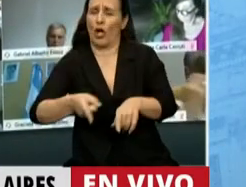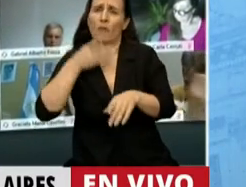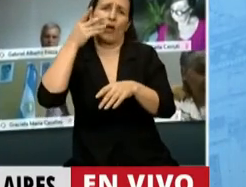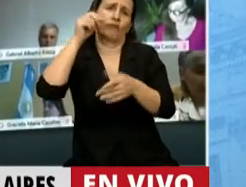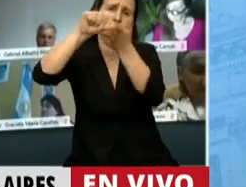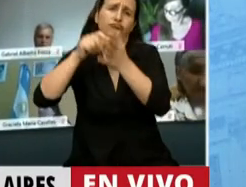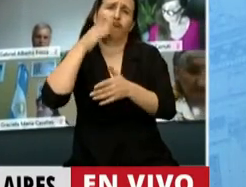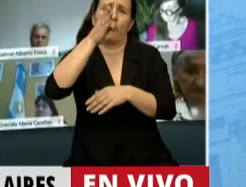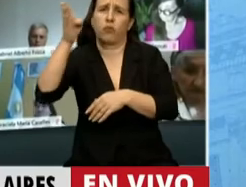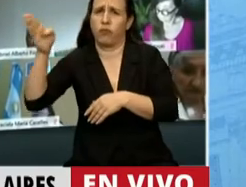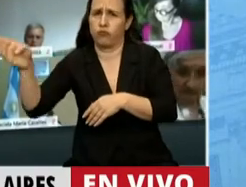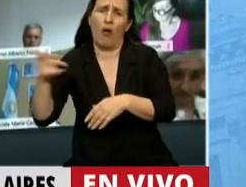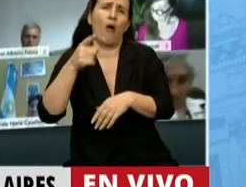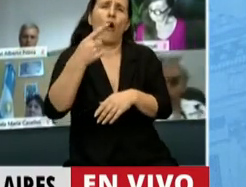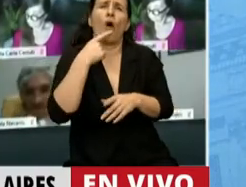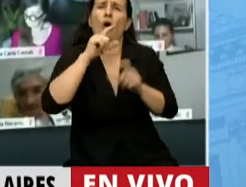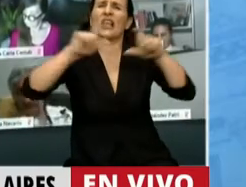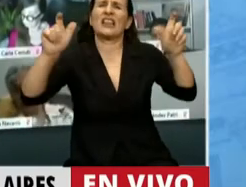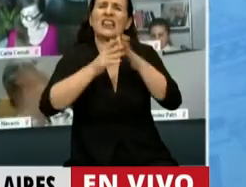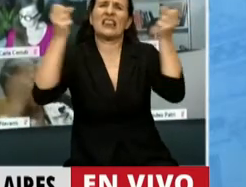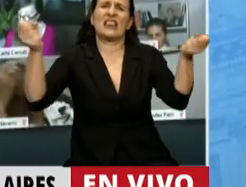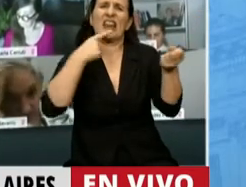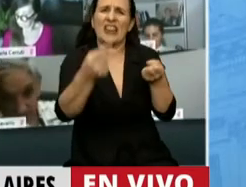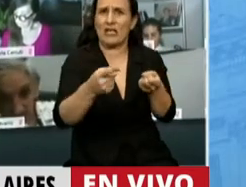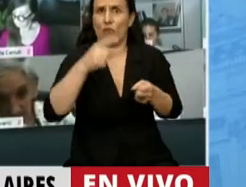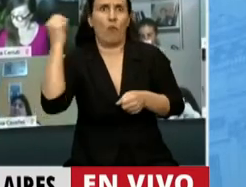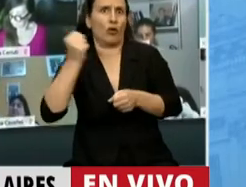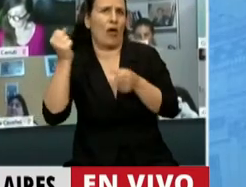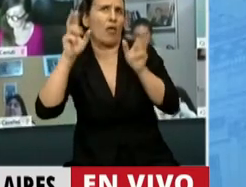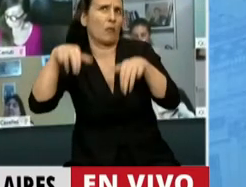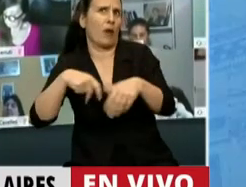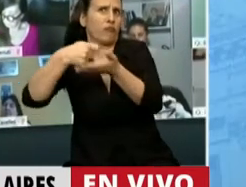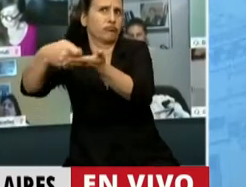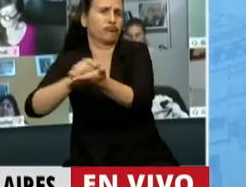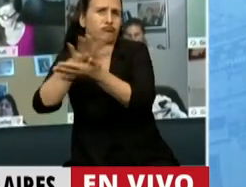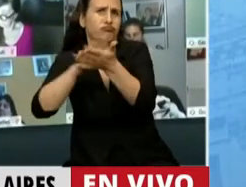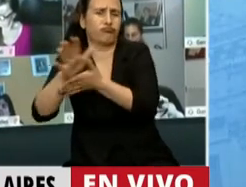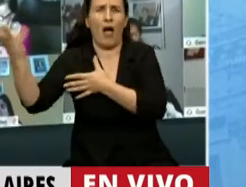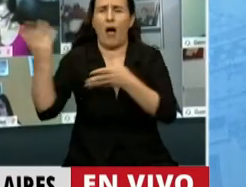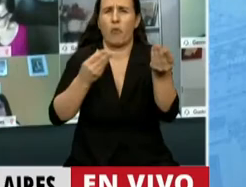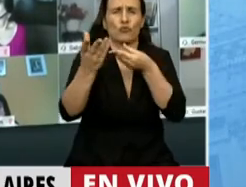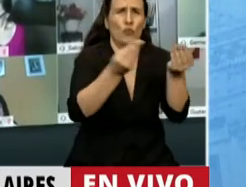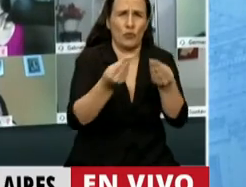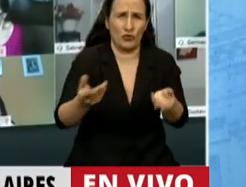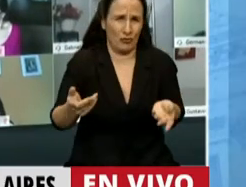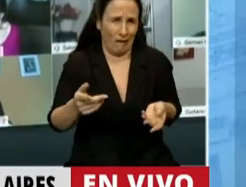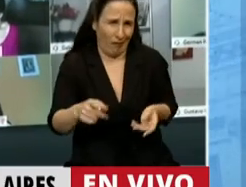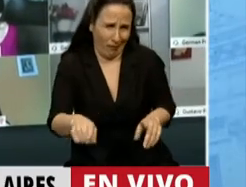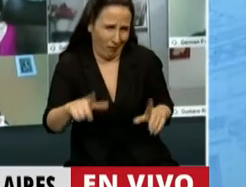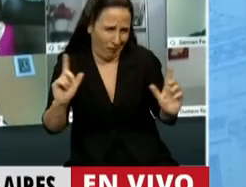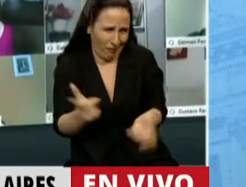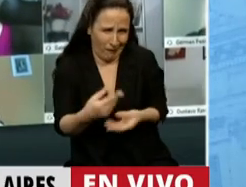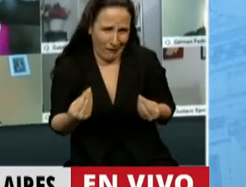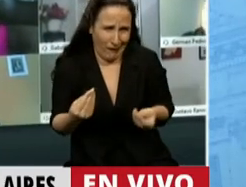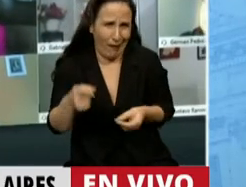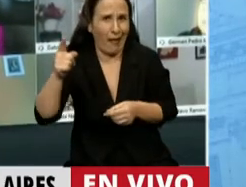Empezaron los titulares. Grandes negociaciones, qué importante, qué bien, apoyo de acá, apoyo de allá. Un rábano. Los amigos